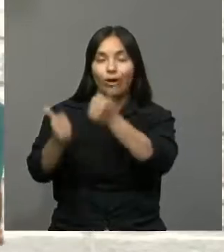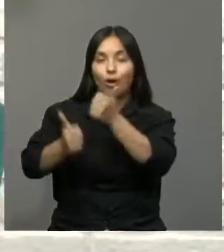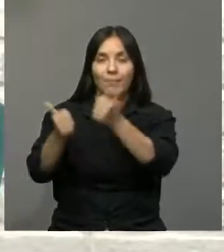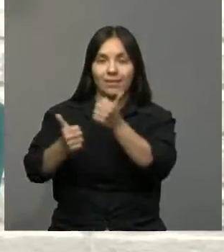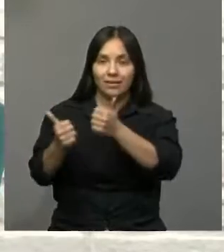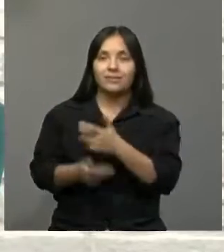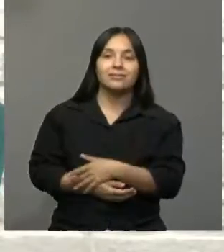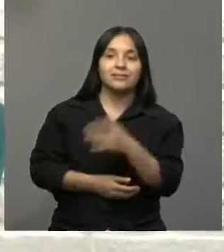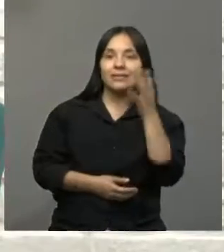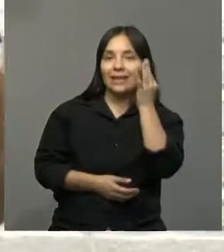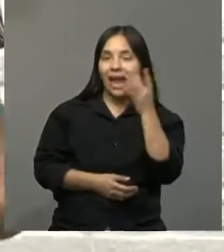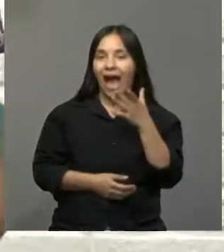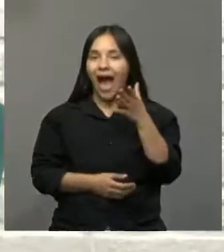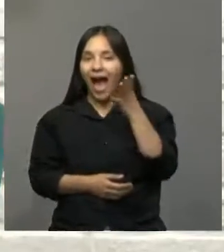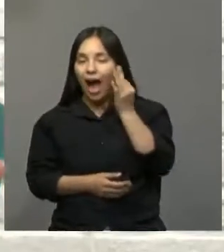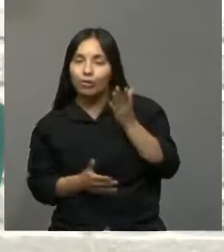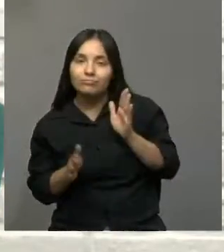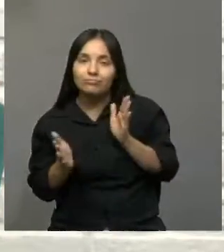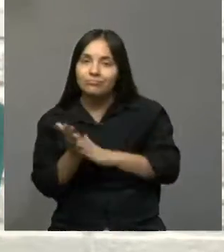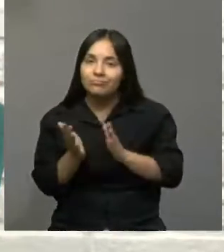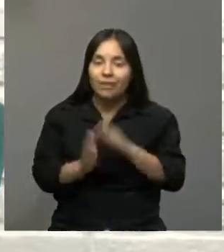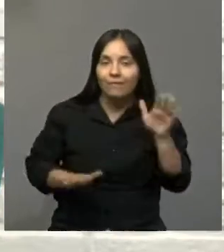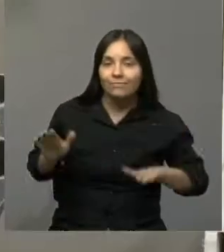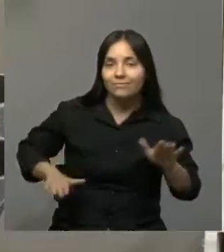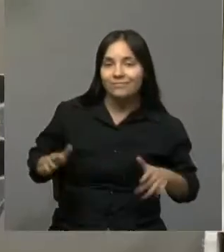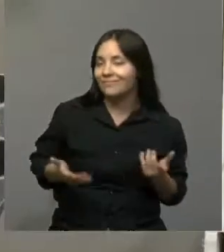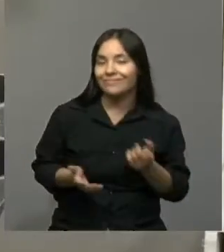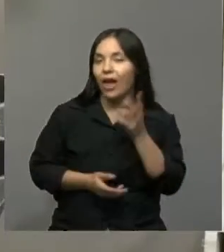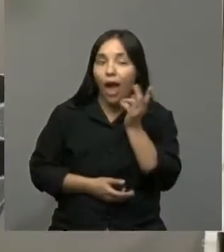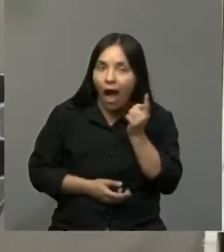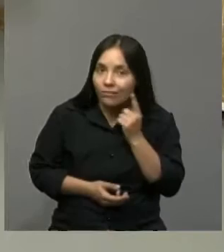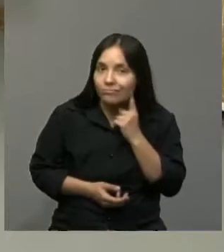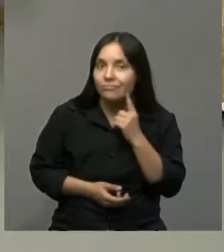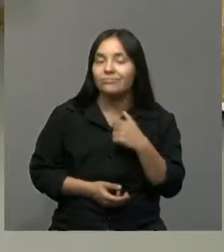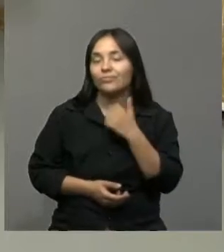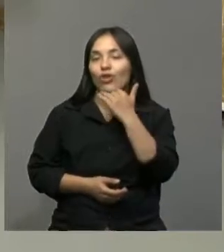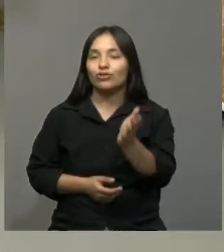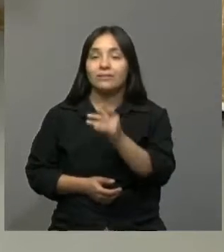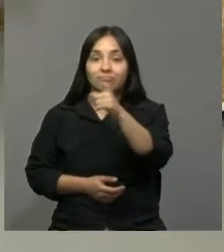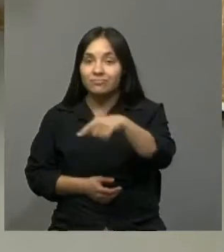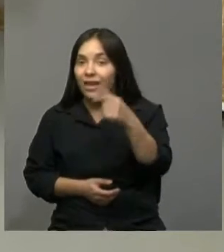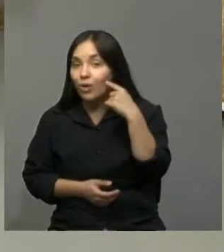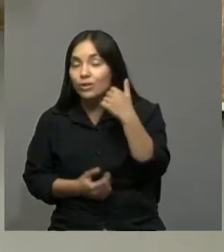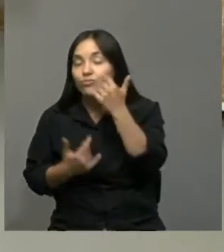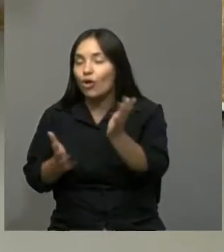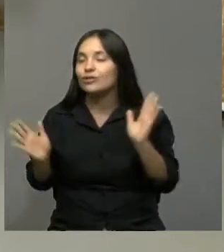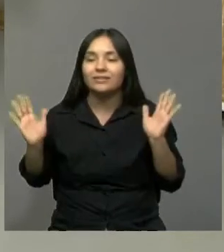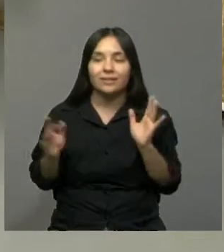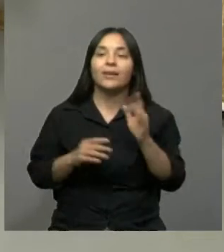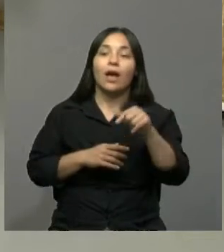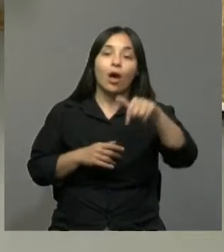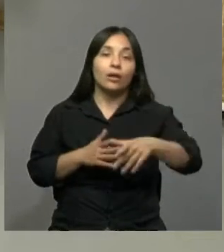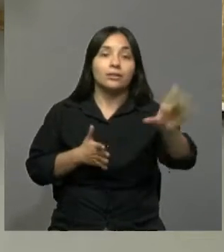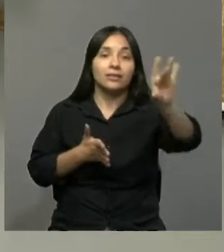hacer un ritmo de malambo que no me salió claramente. No si lo escucharon, no sé si lo escucharon los chicos. No, no creo, no creo que lo hayan escuchado. Bueno, vamos a establecer el contacto